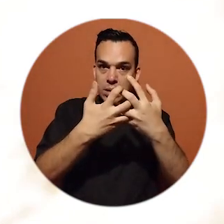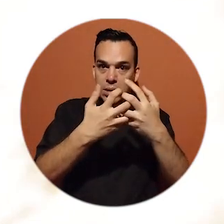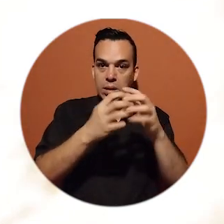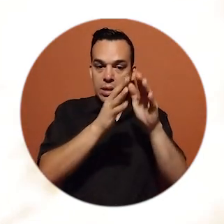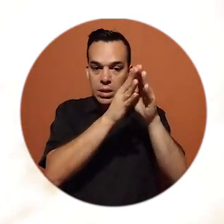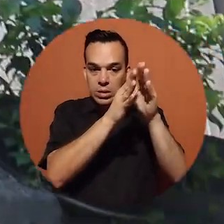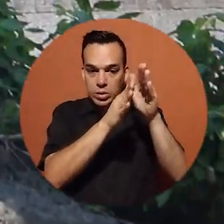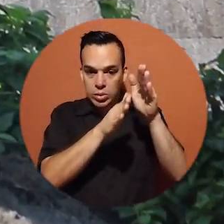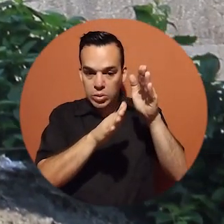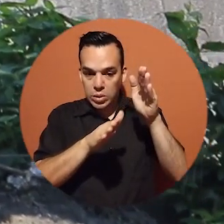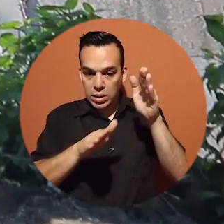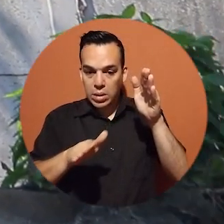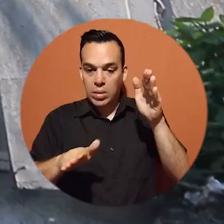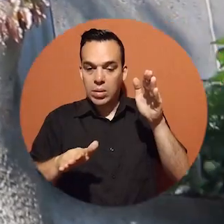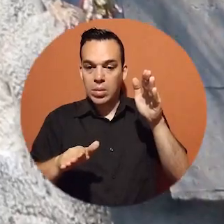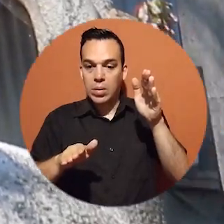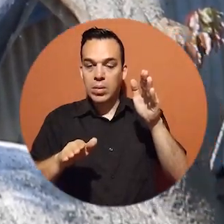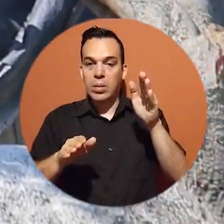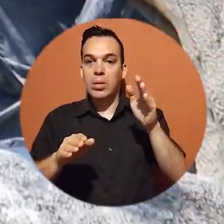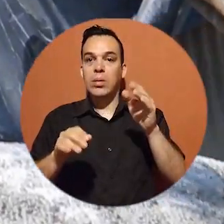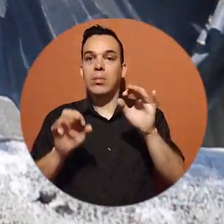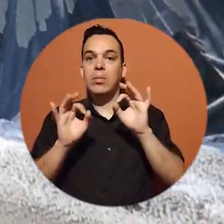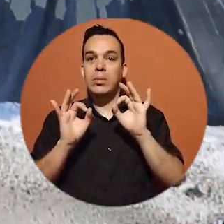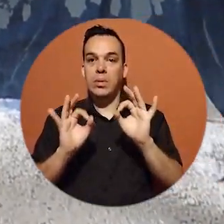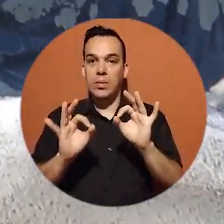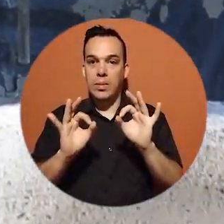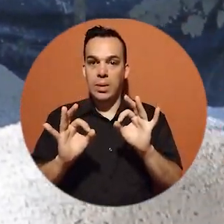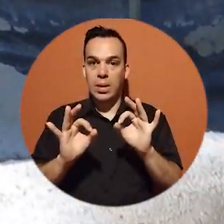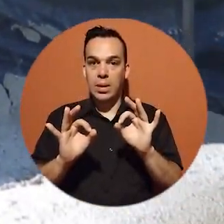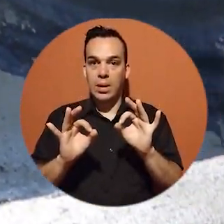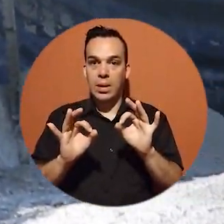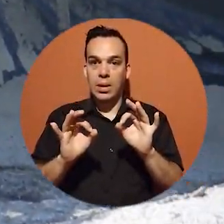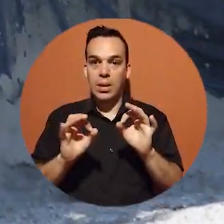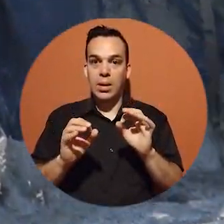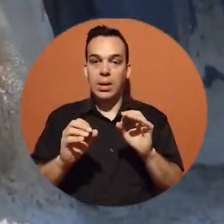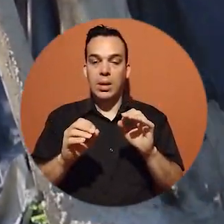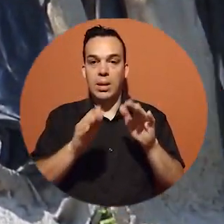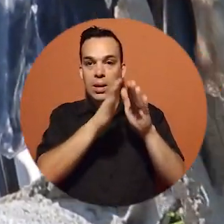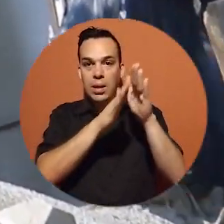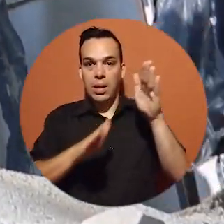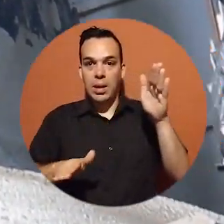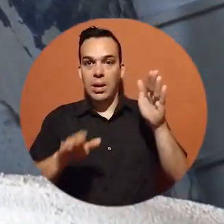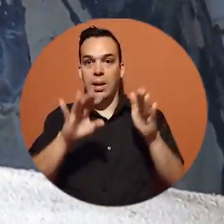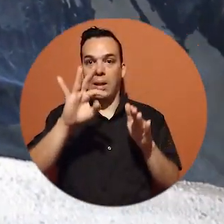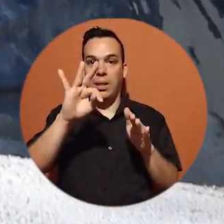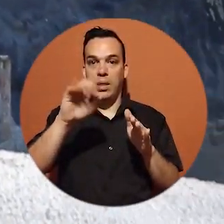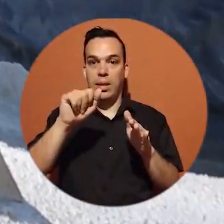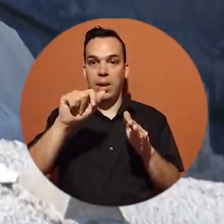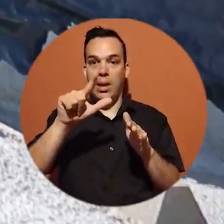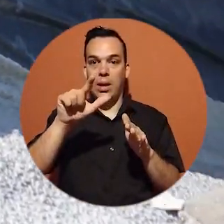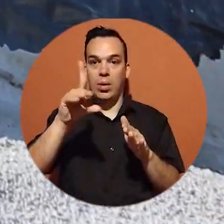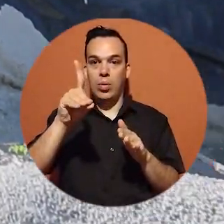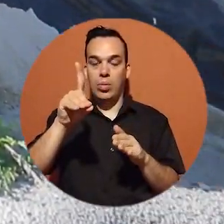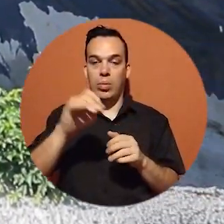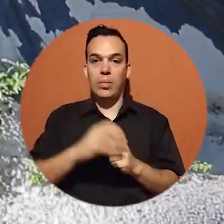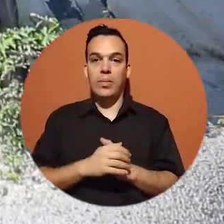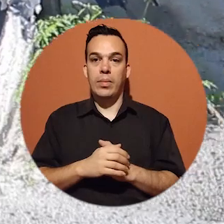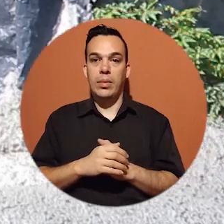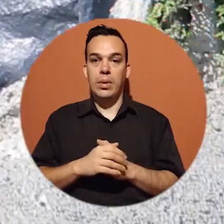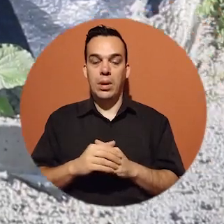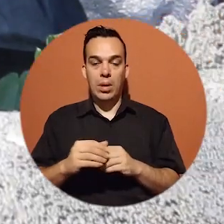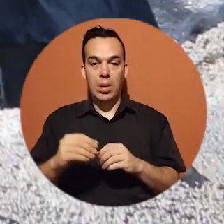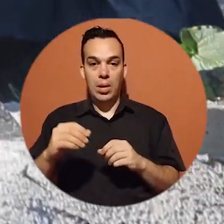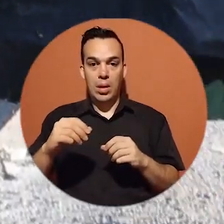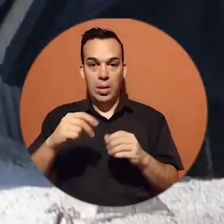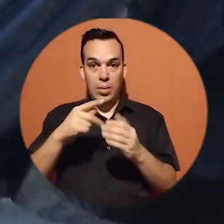permiten garantizar que ahorita se vea una mejora en lo que es la estabilización del talud. Los aspectos de lo que es la parte